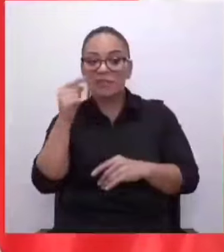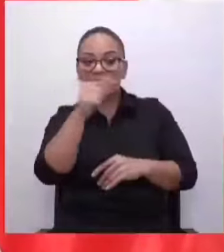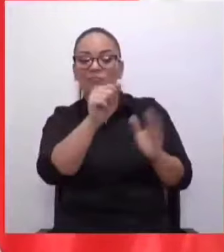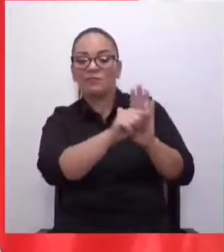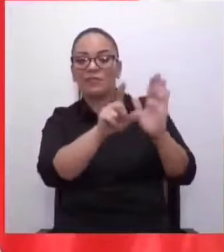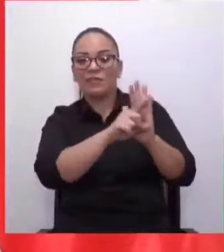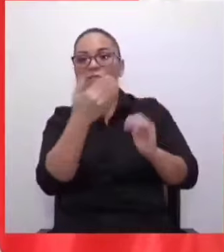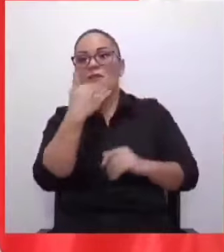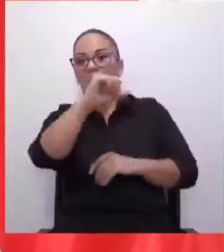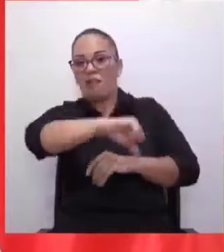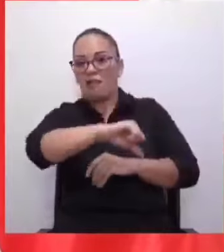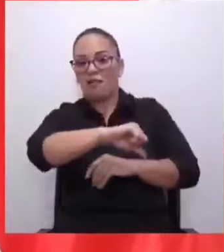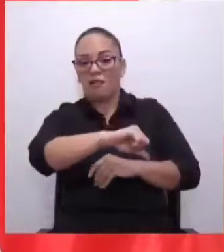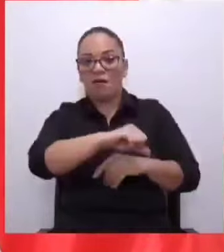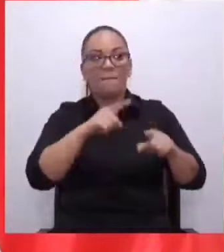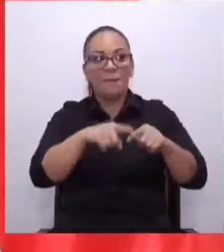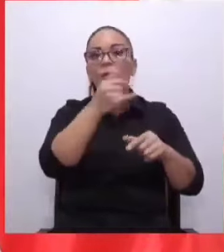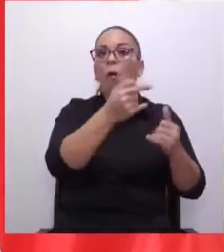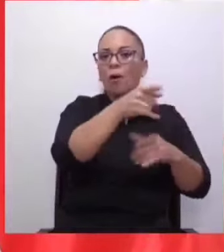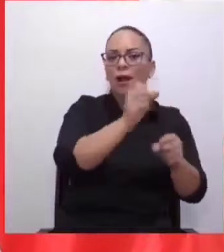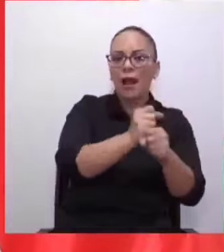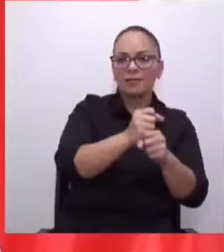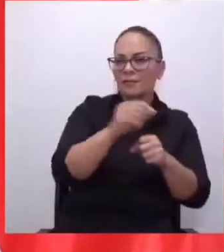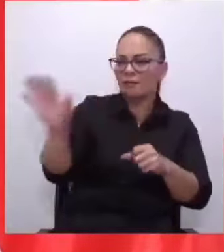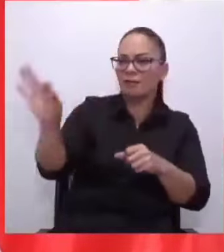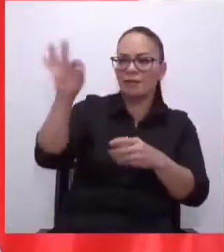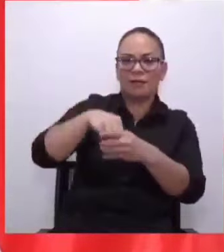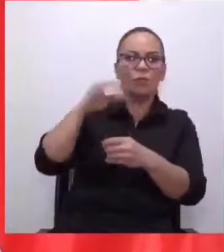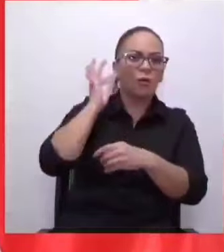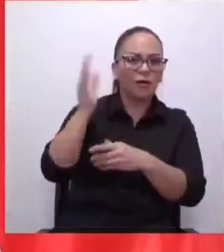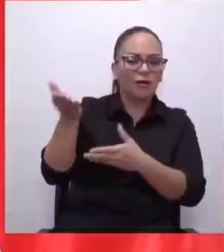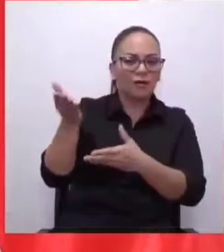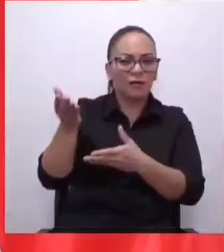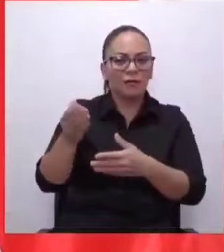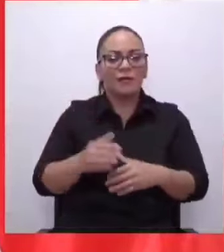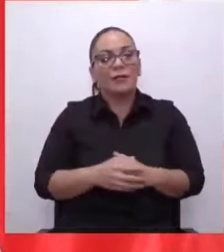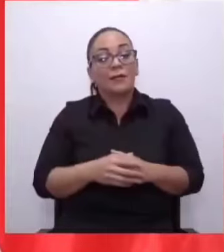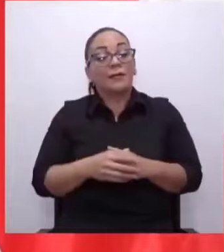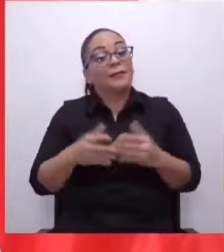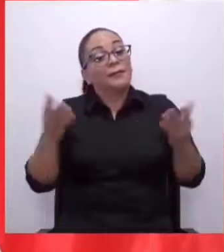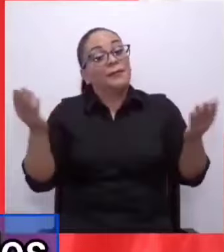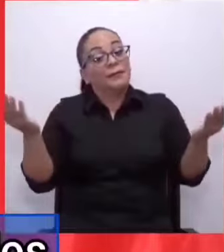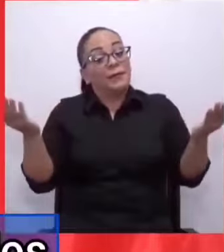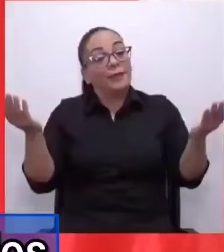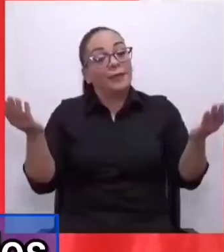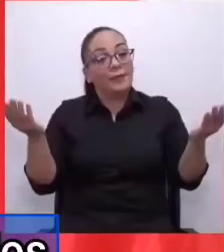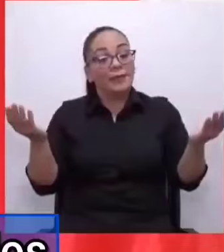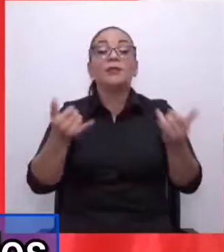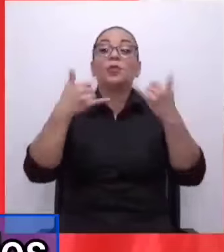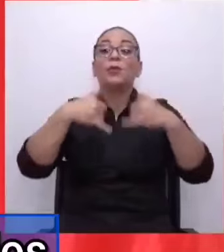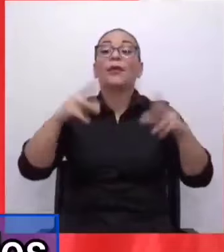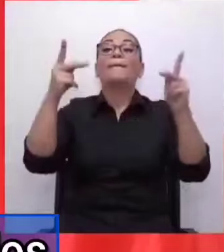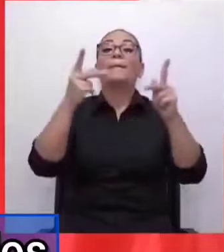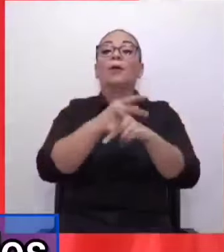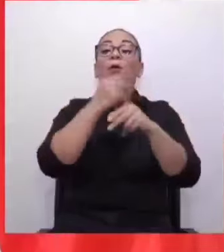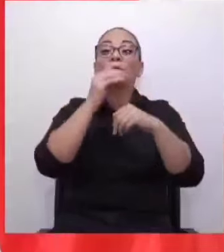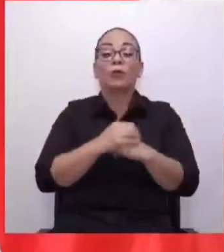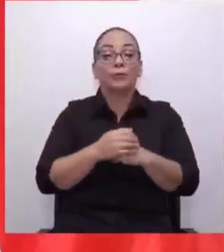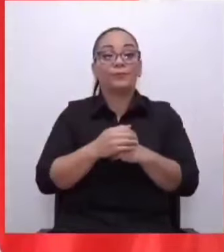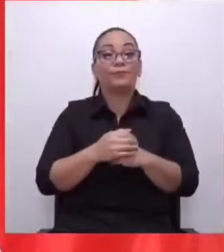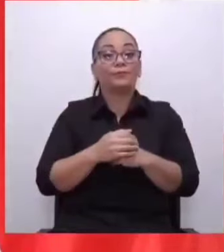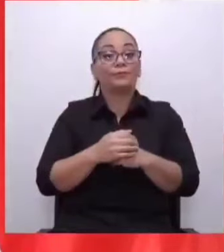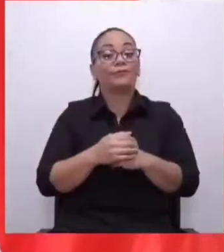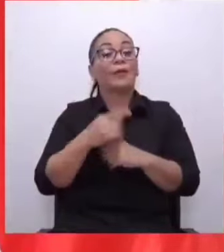hace eso. Al ya todavía peor, todavía peor calificación de los partidos